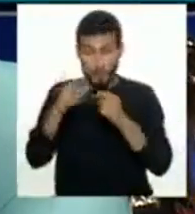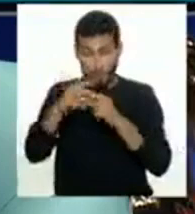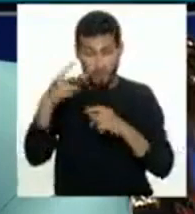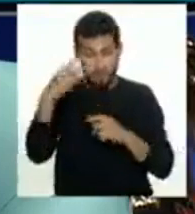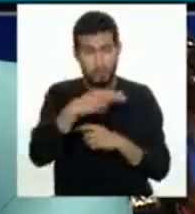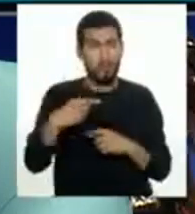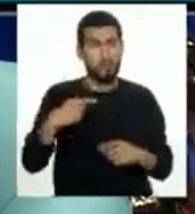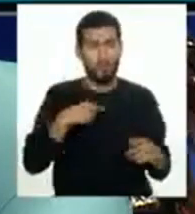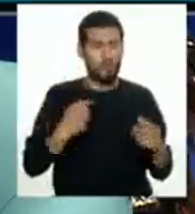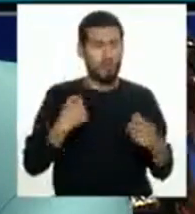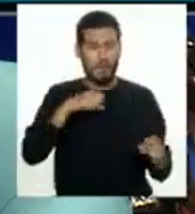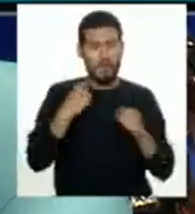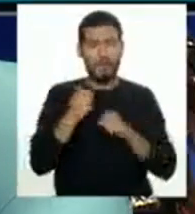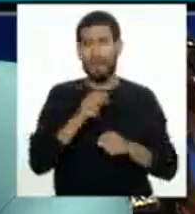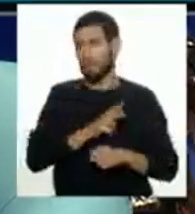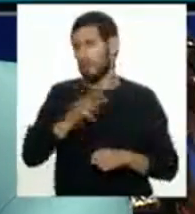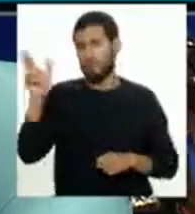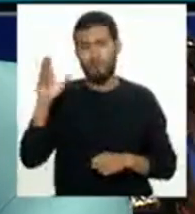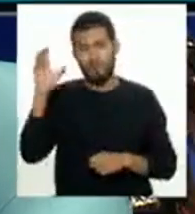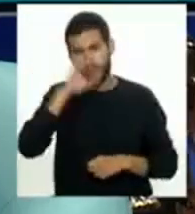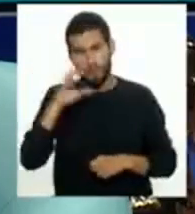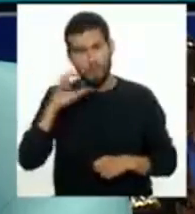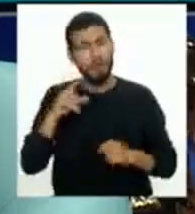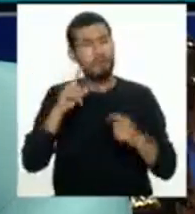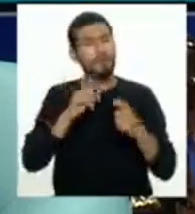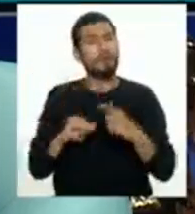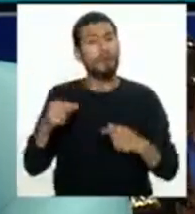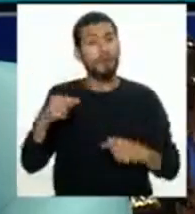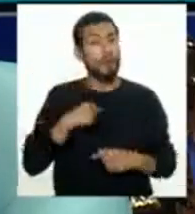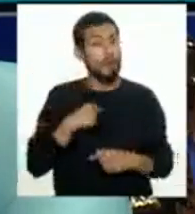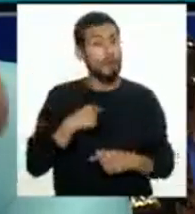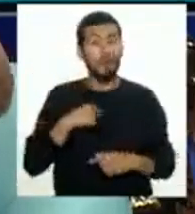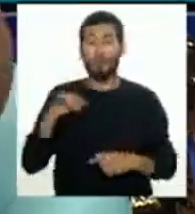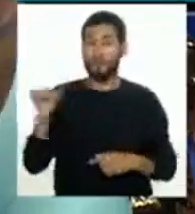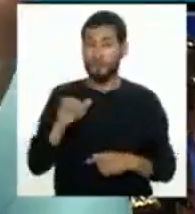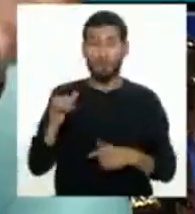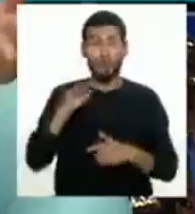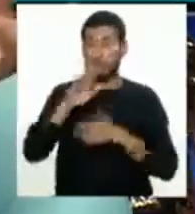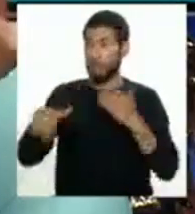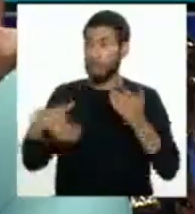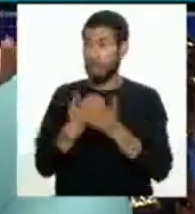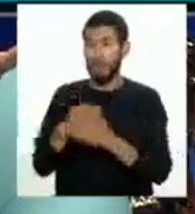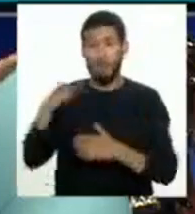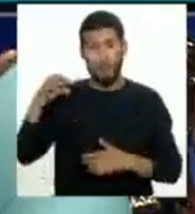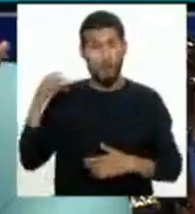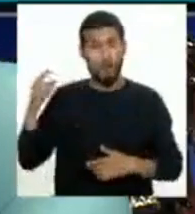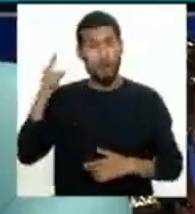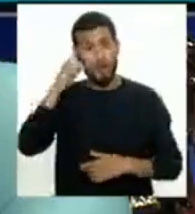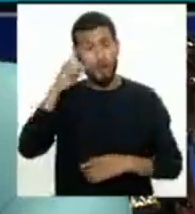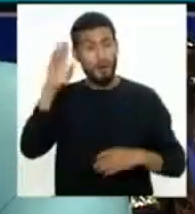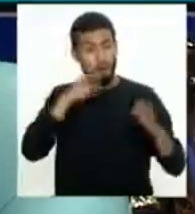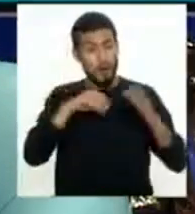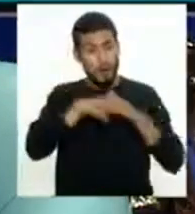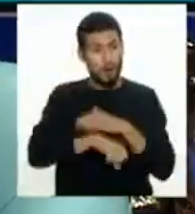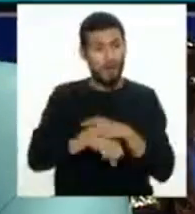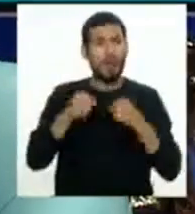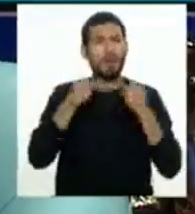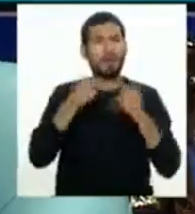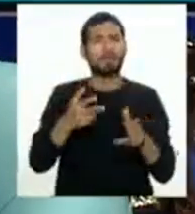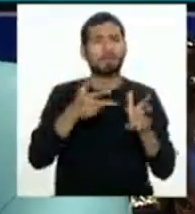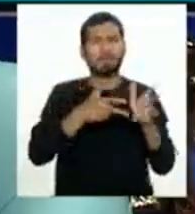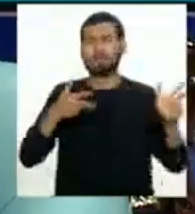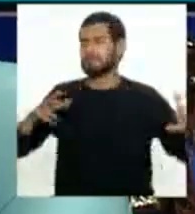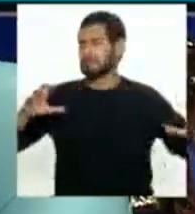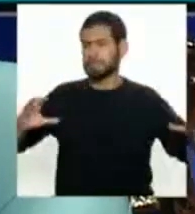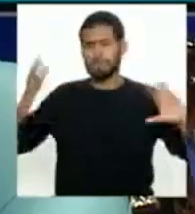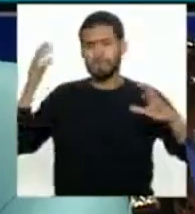yo voy a salir a agarrar el carro e ir a buscarlos. Pero así como yo, me imagino que todos los padres estarán pensando eso y eso origina caos.